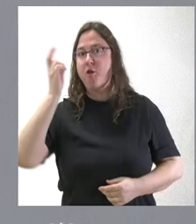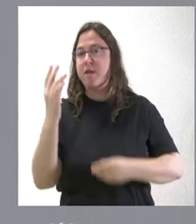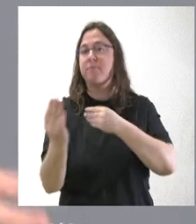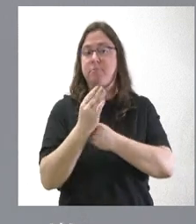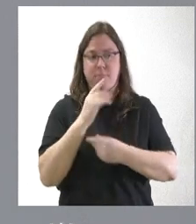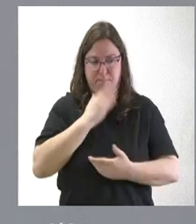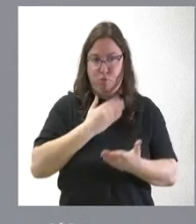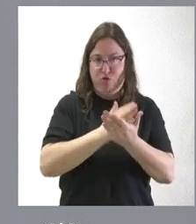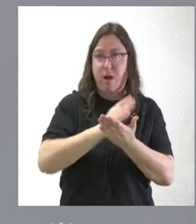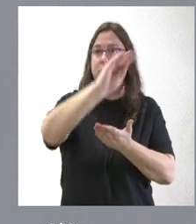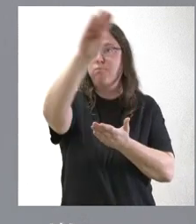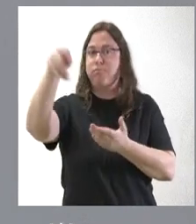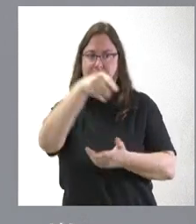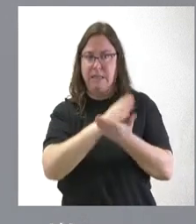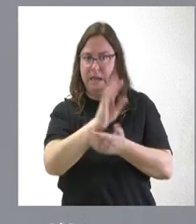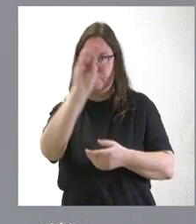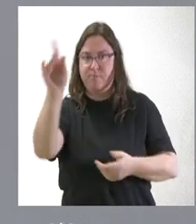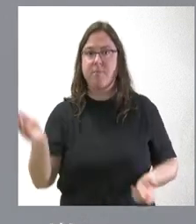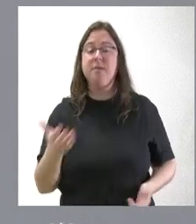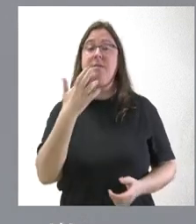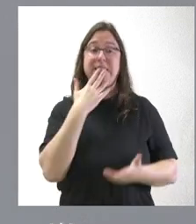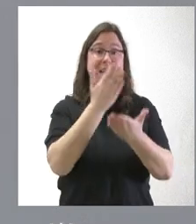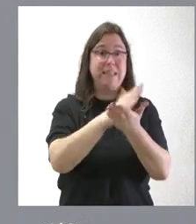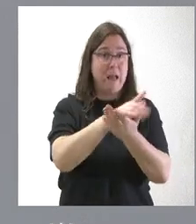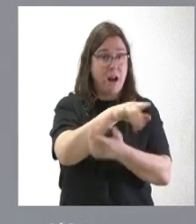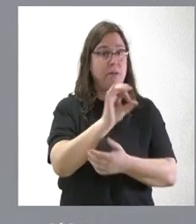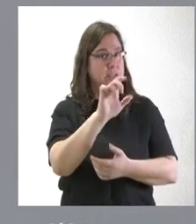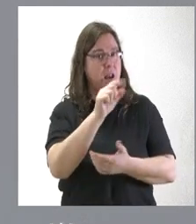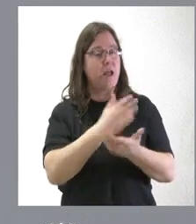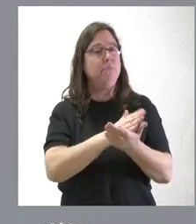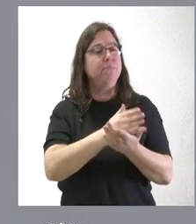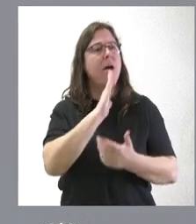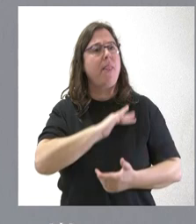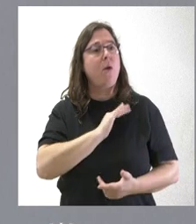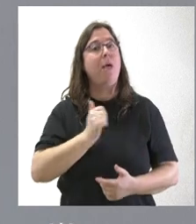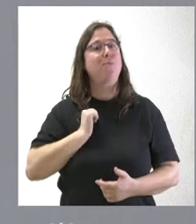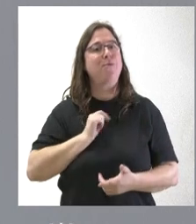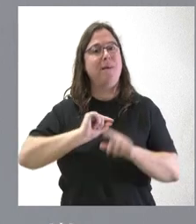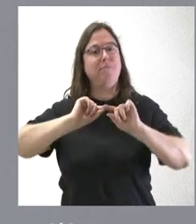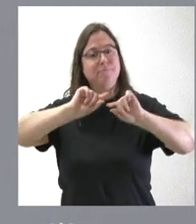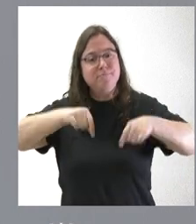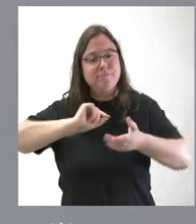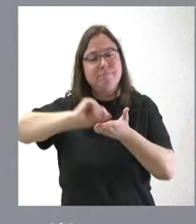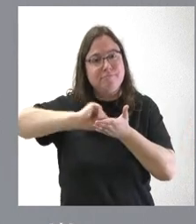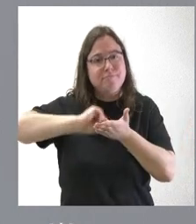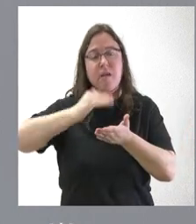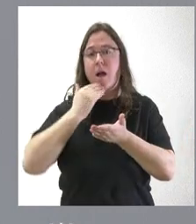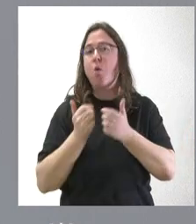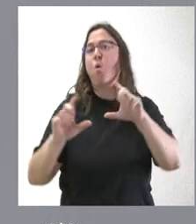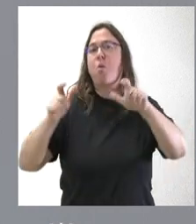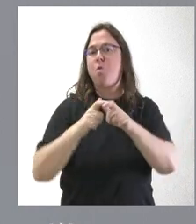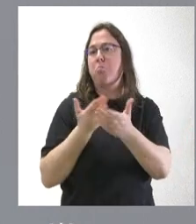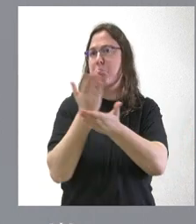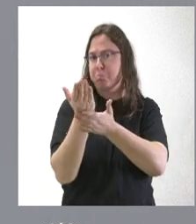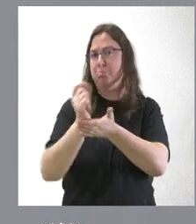propio SERLA. Y, naturalmente, si el SERLA estima oportuno aprovechar algunas reuniones para pedir esta financiación, pues nosotros no